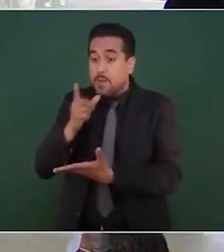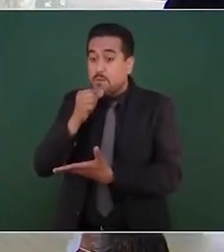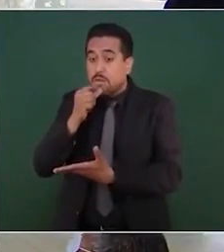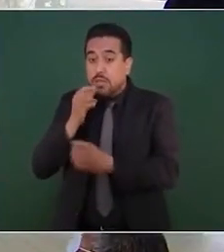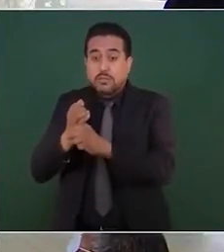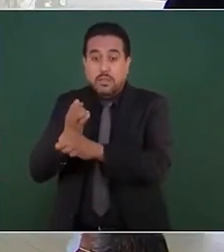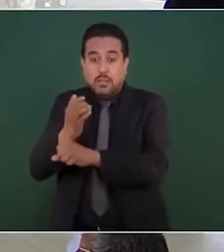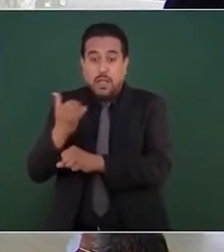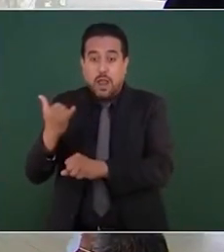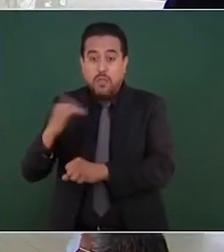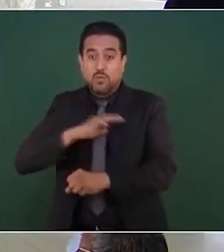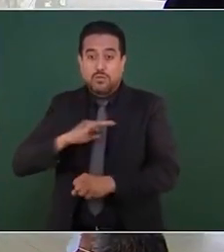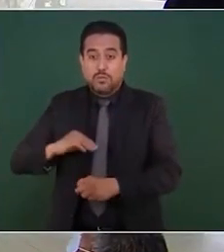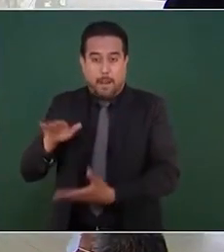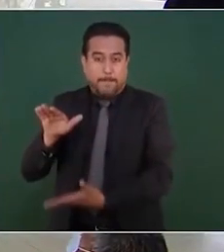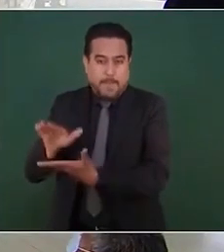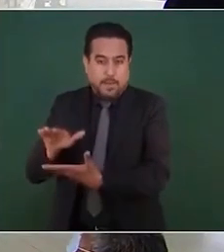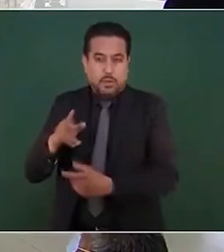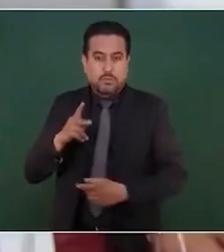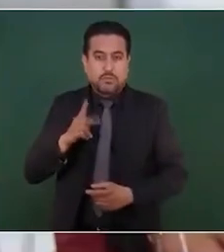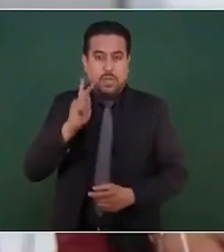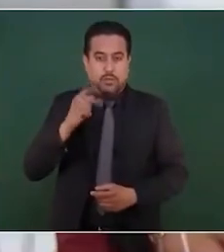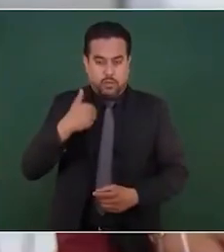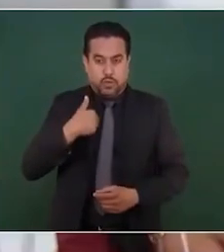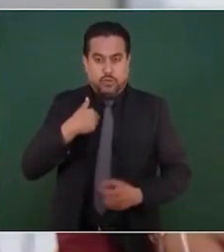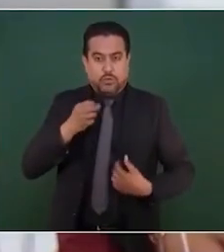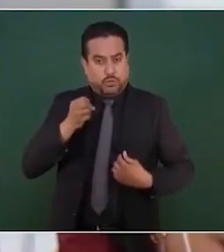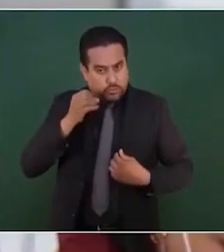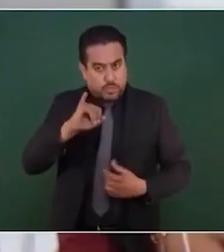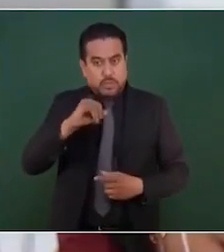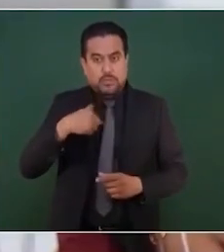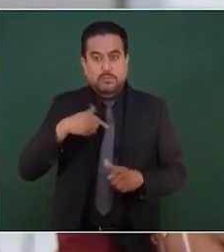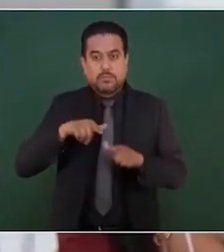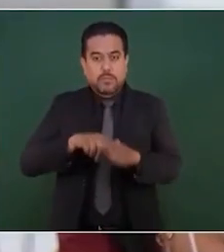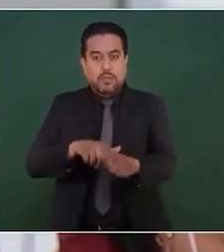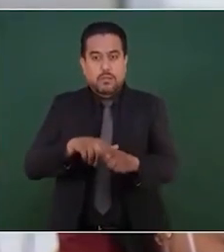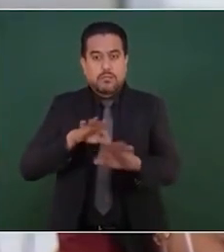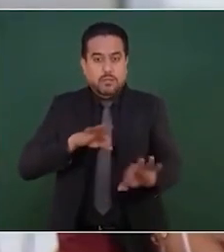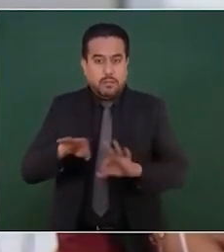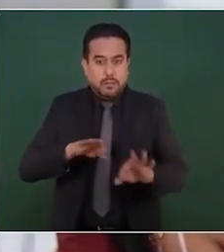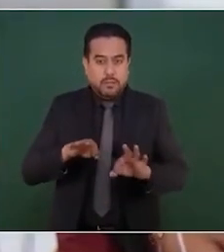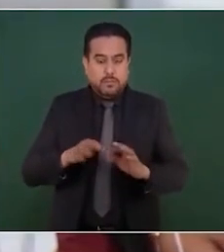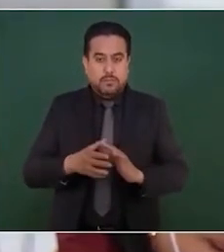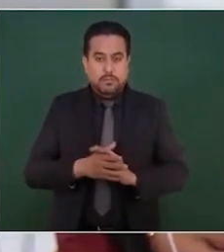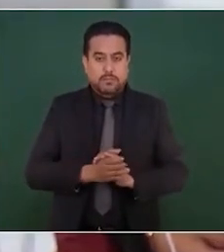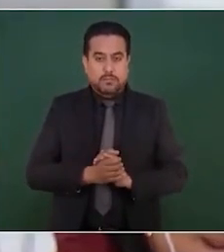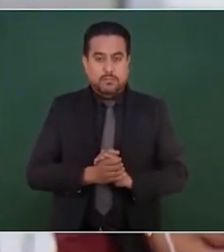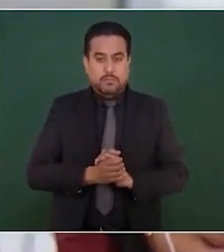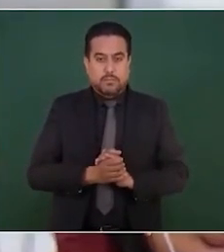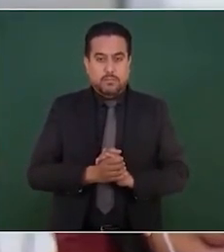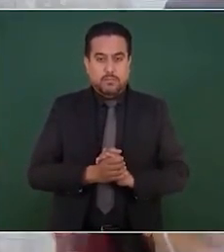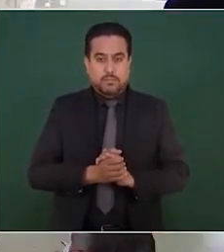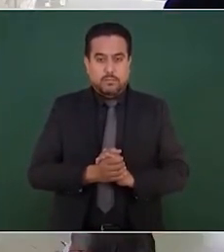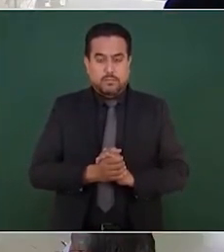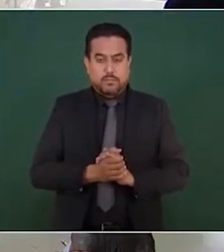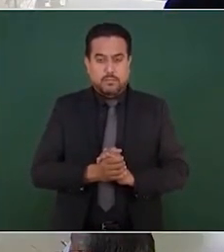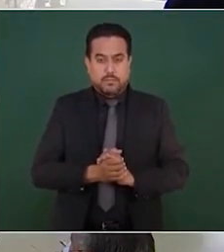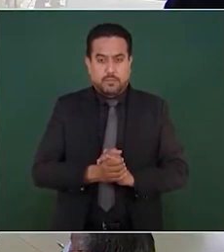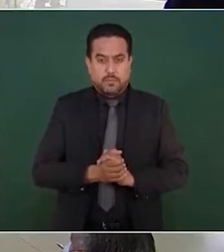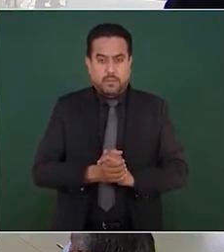estamos trabajando y vamos a seguirlo haciendo